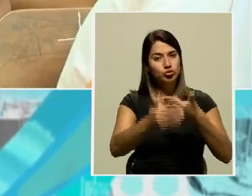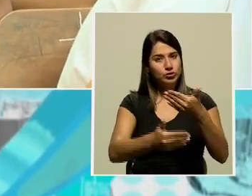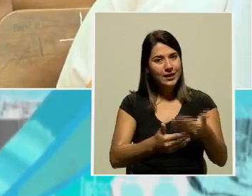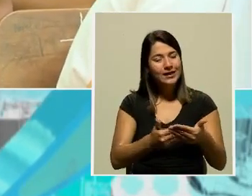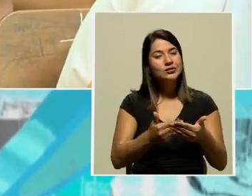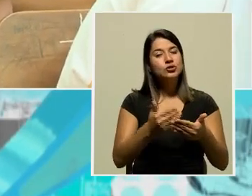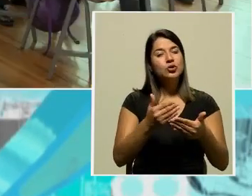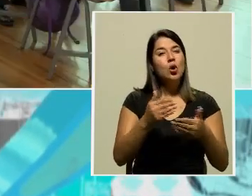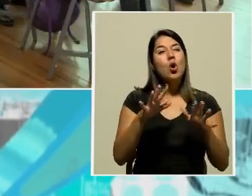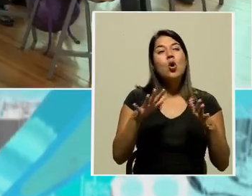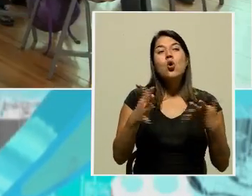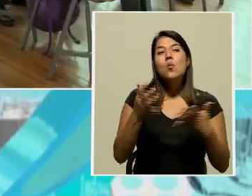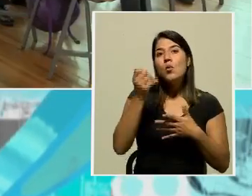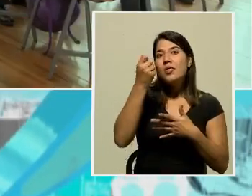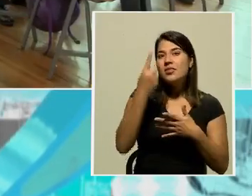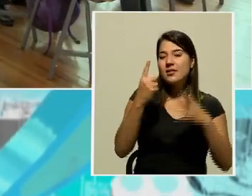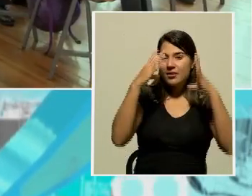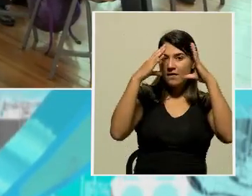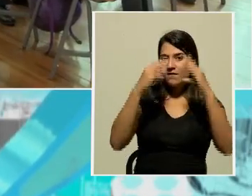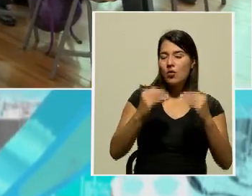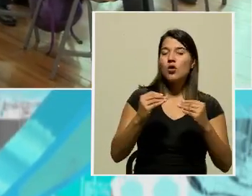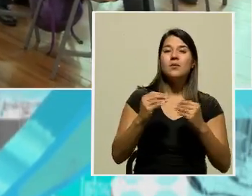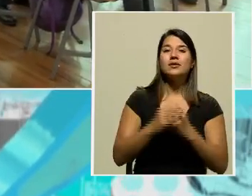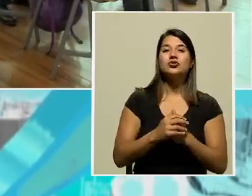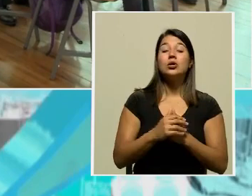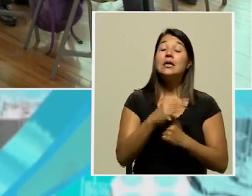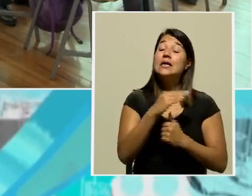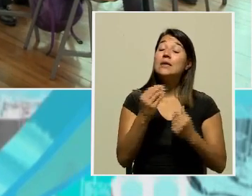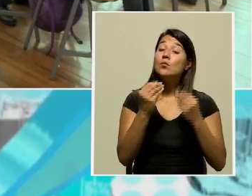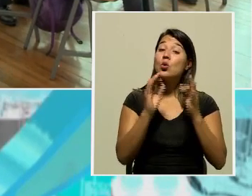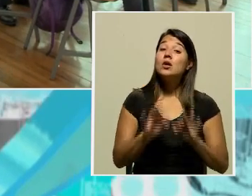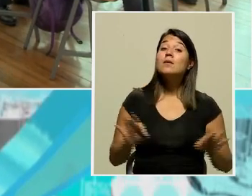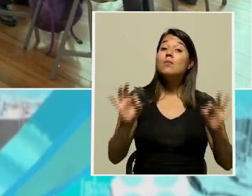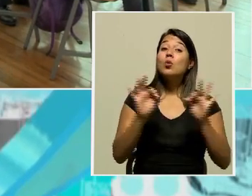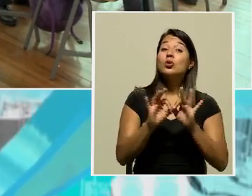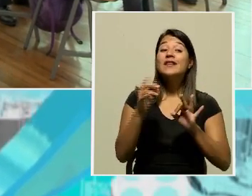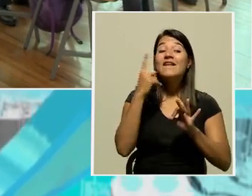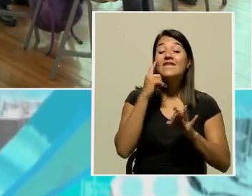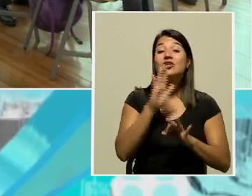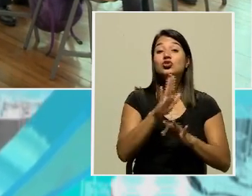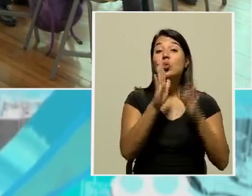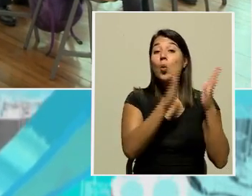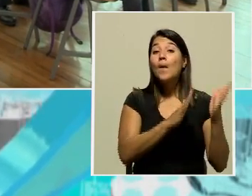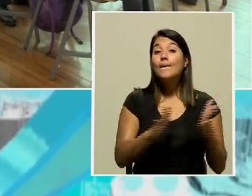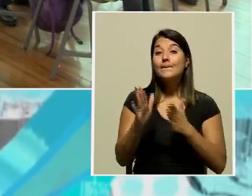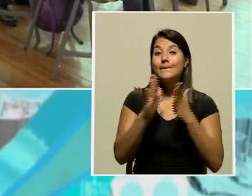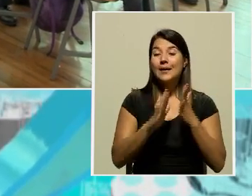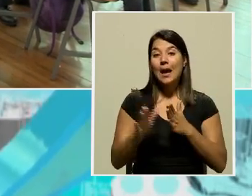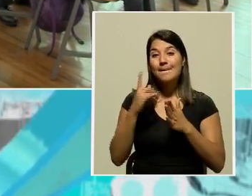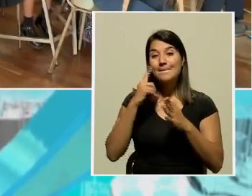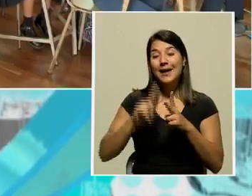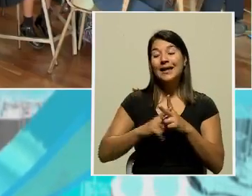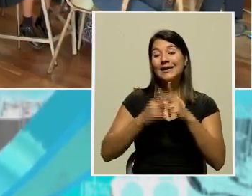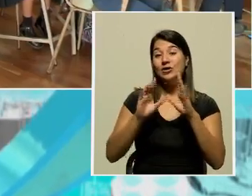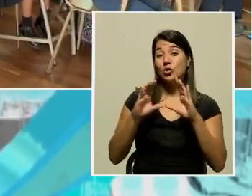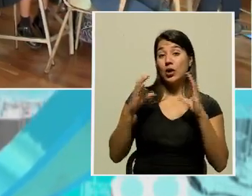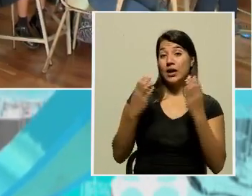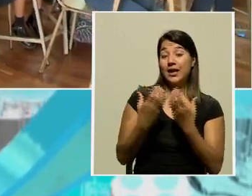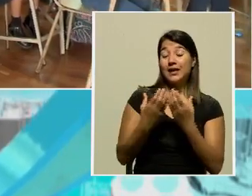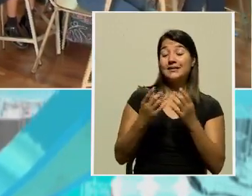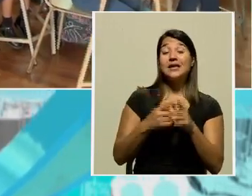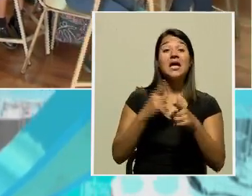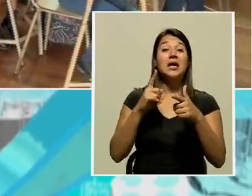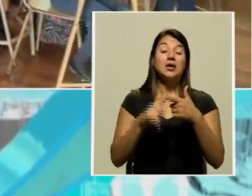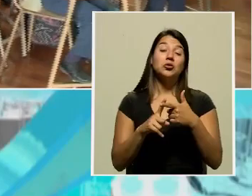comprensión y por tanto de generación del plan de apertura de los centros educativos. Y ahí donde haya que identificar